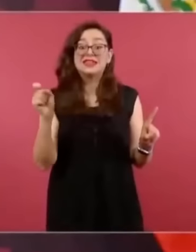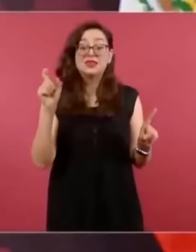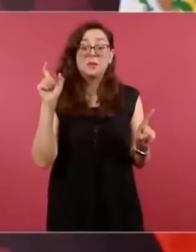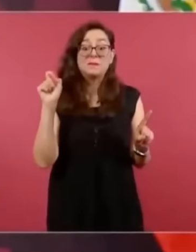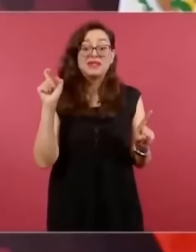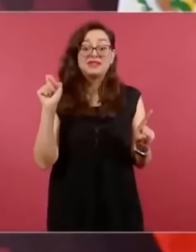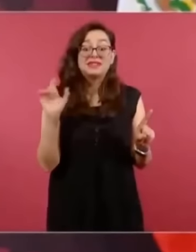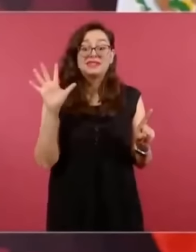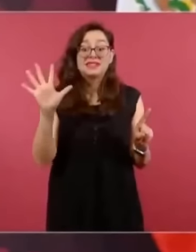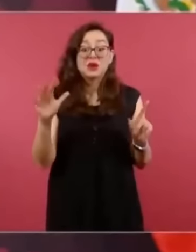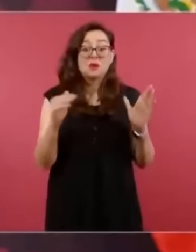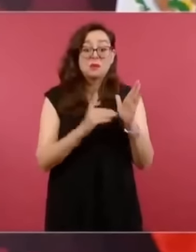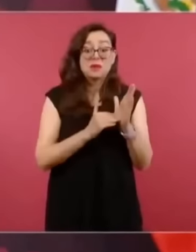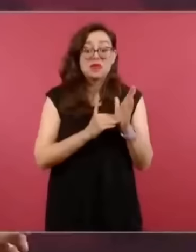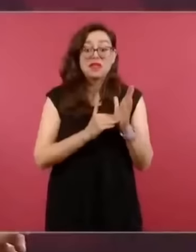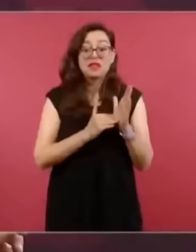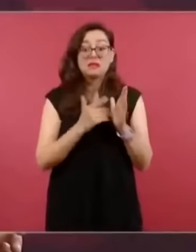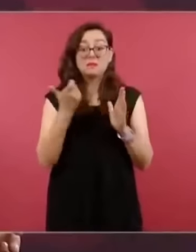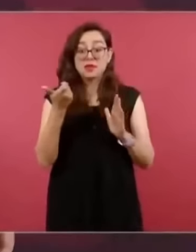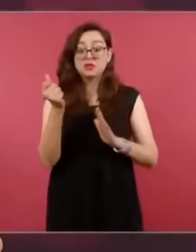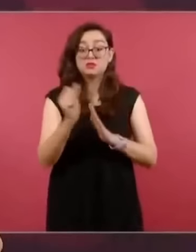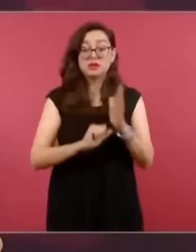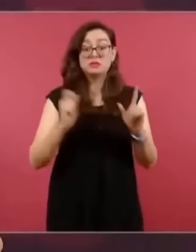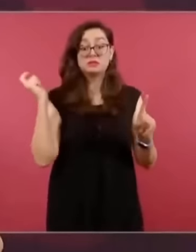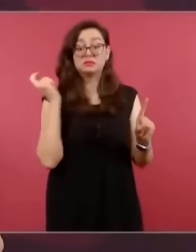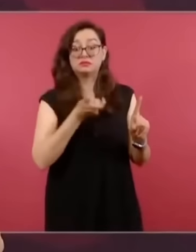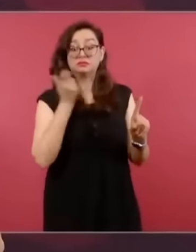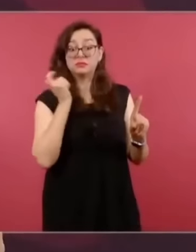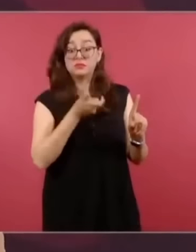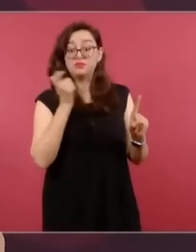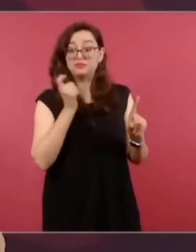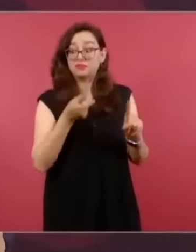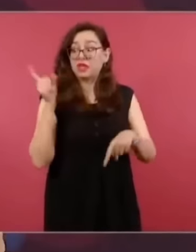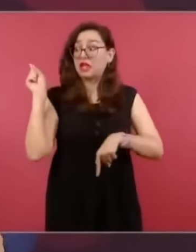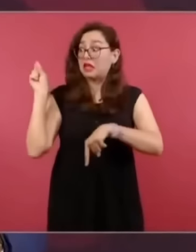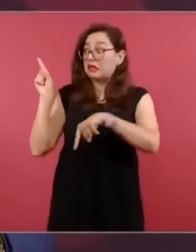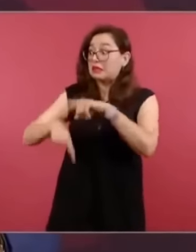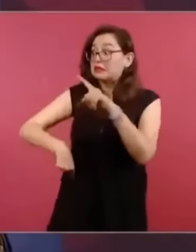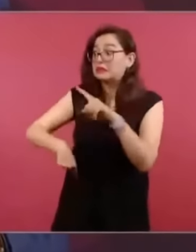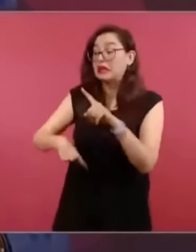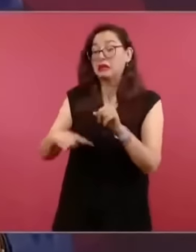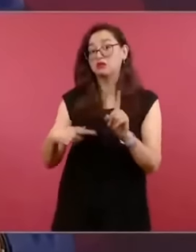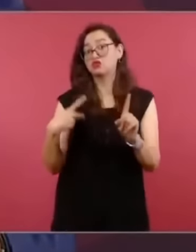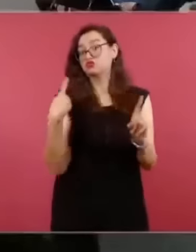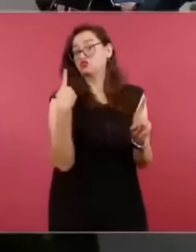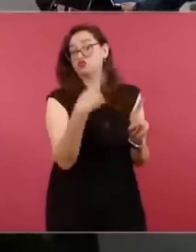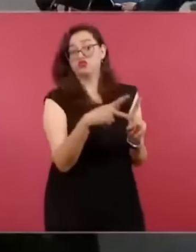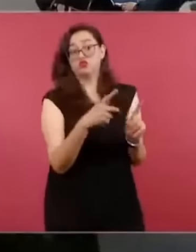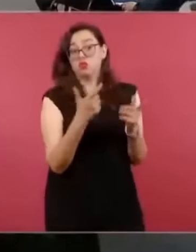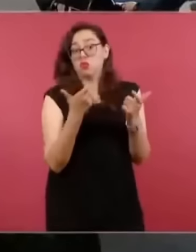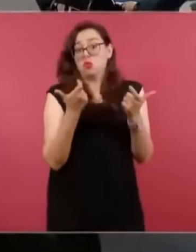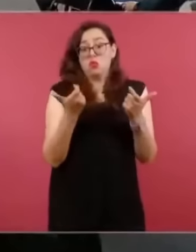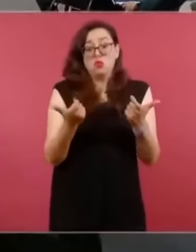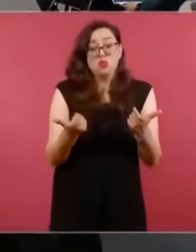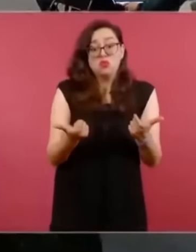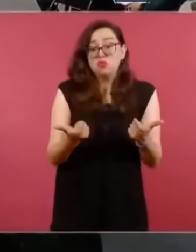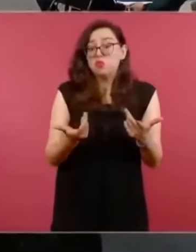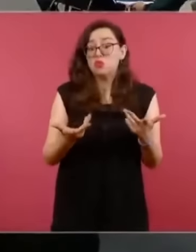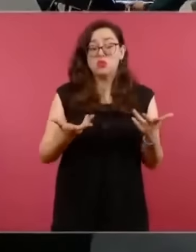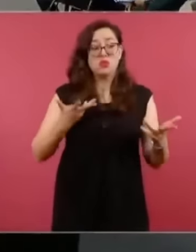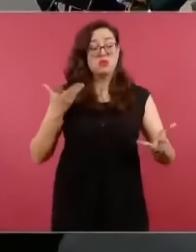sin recursos, se afecta su subsistencia.